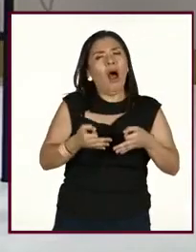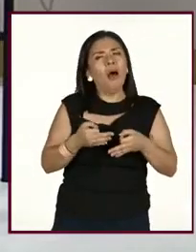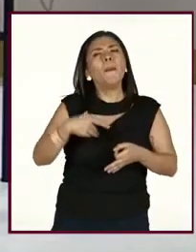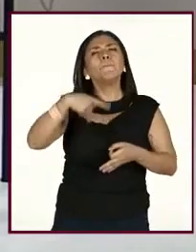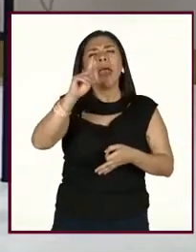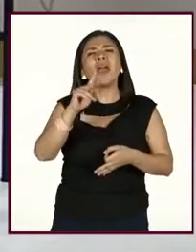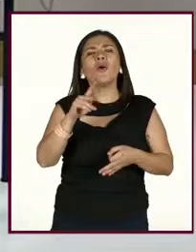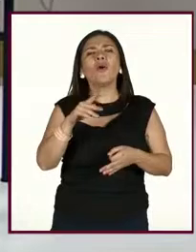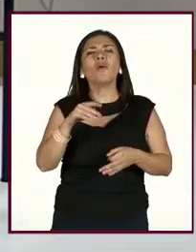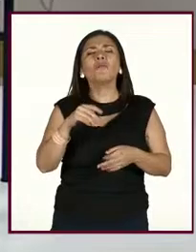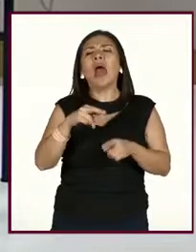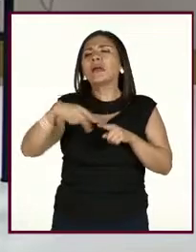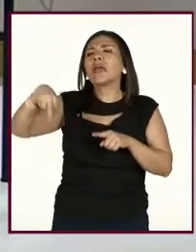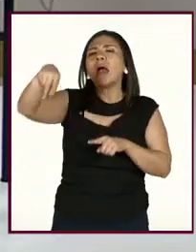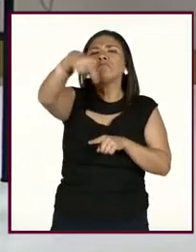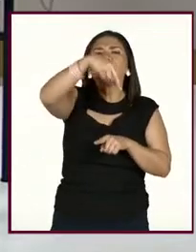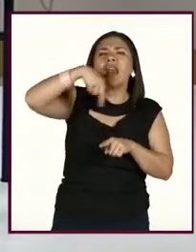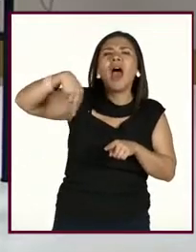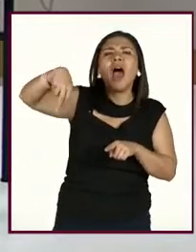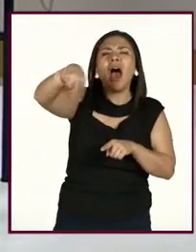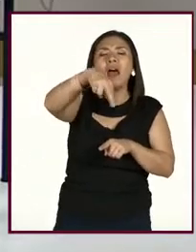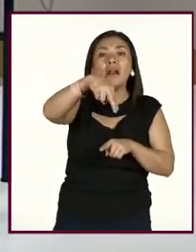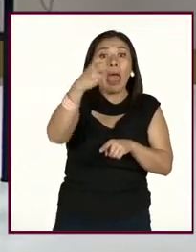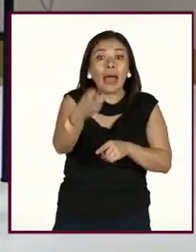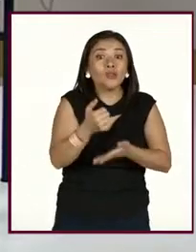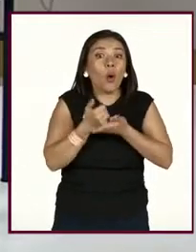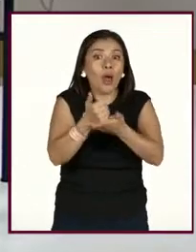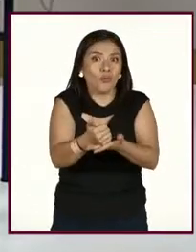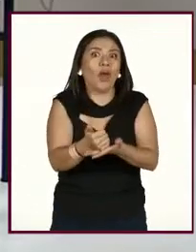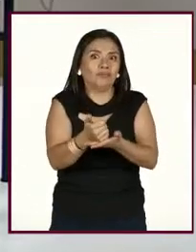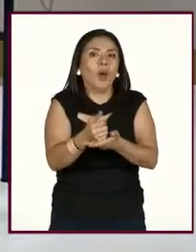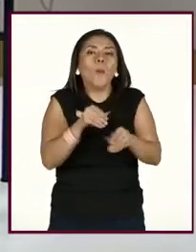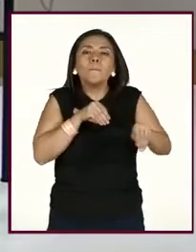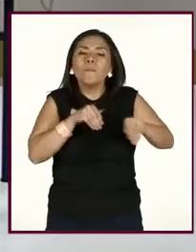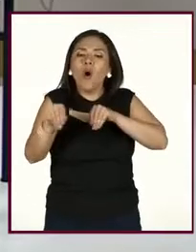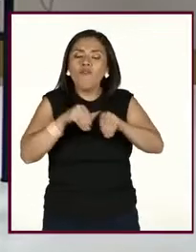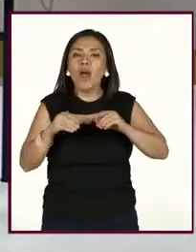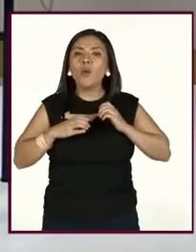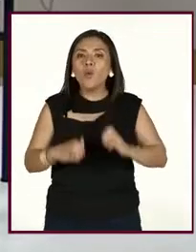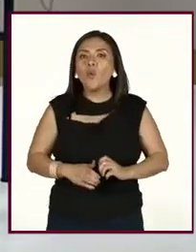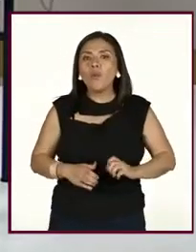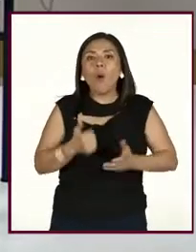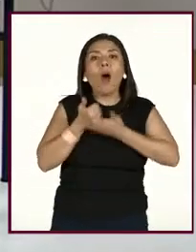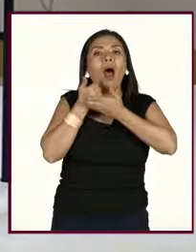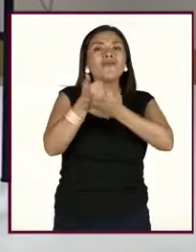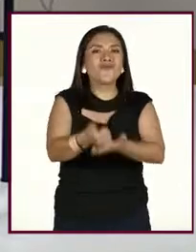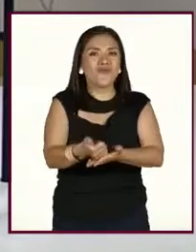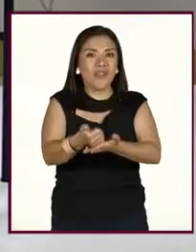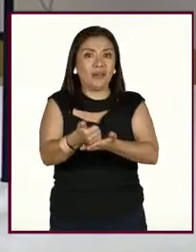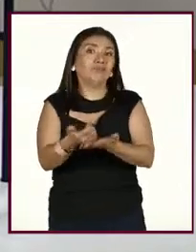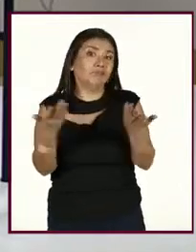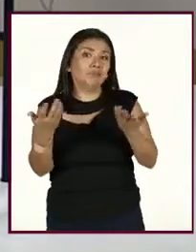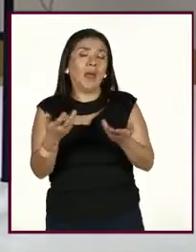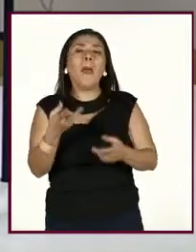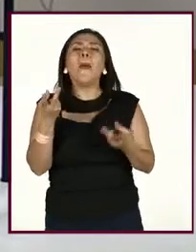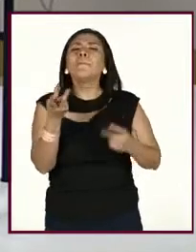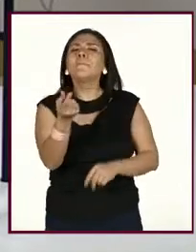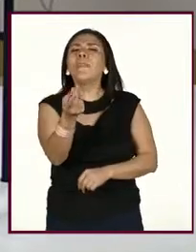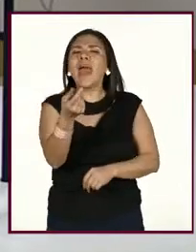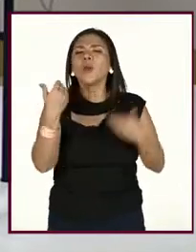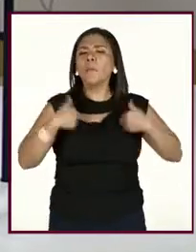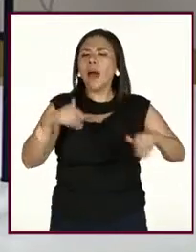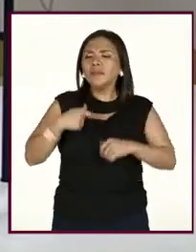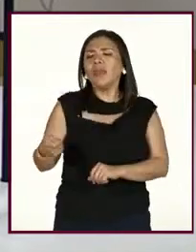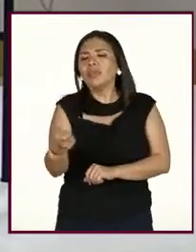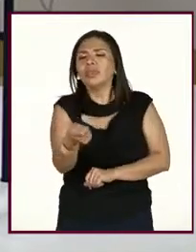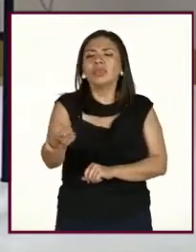salgo a dar dos vueltas a la cuadra. Ya eso ayuda, o sea, el moverte, ¿no? Sacar al perro. Sí, sacar al perro, claro que sí.